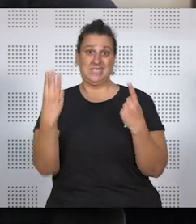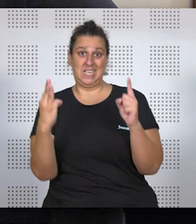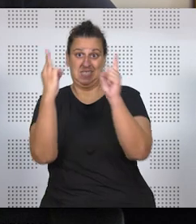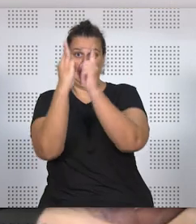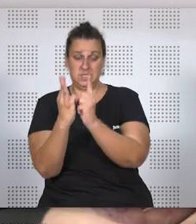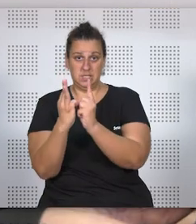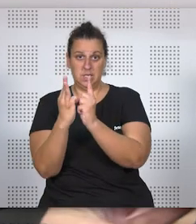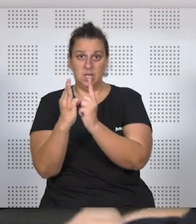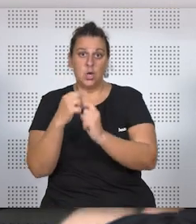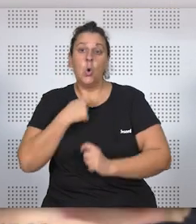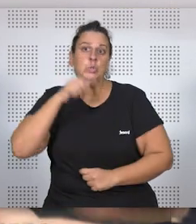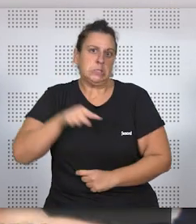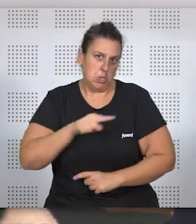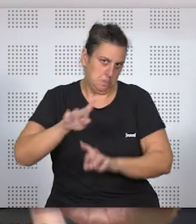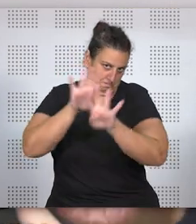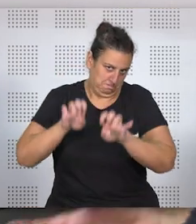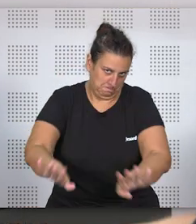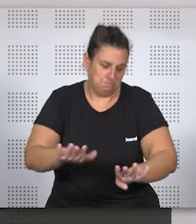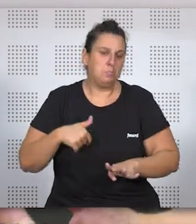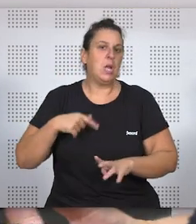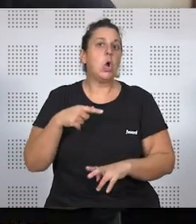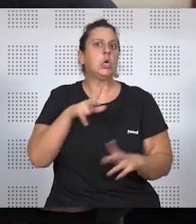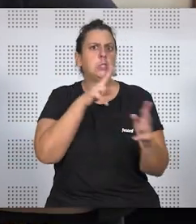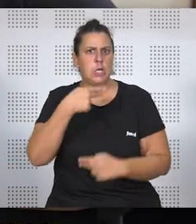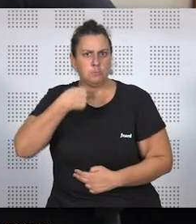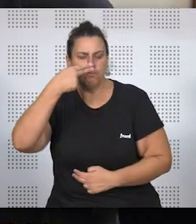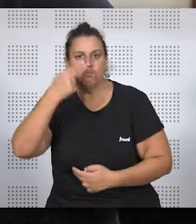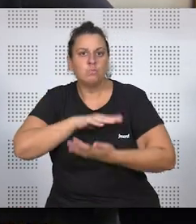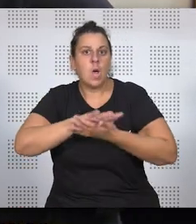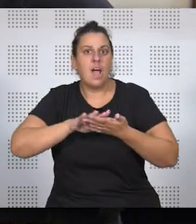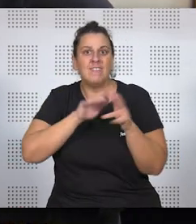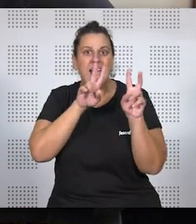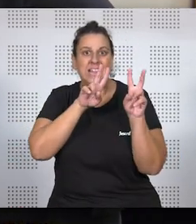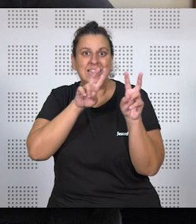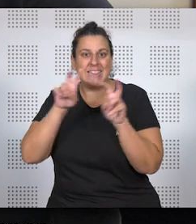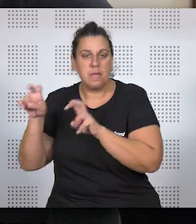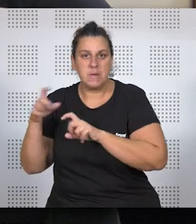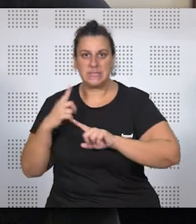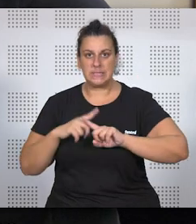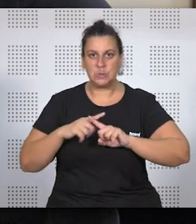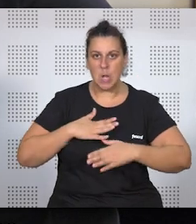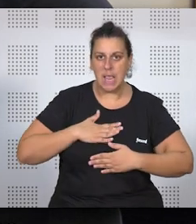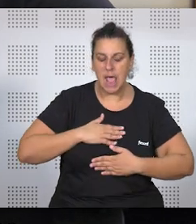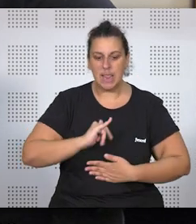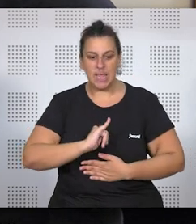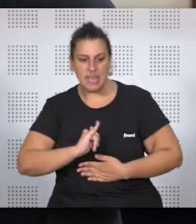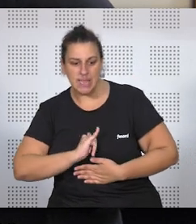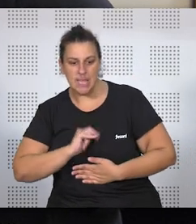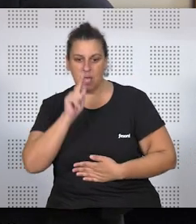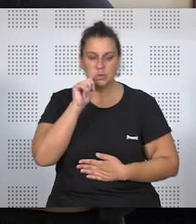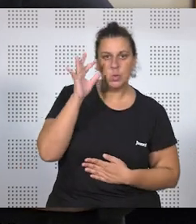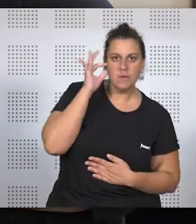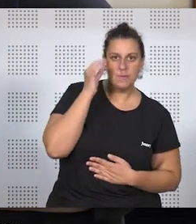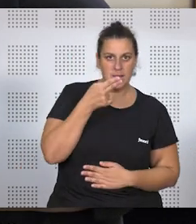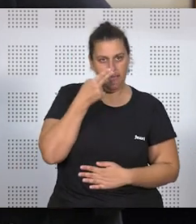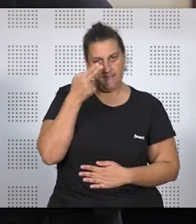la serie es interesantísima, porque plantea algunas cuestiones acerca de la sexualidad, de la identidad masculina y femenina